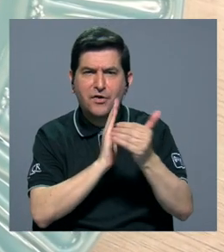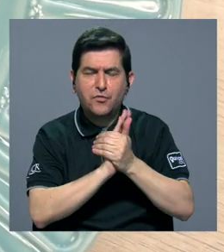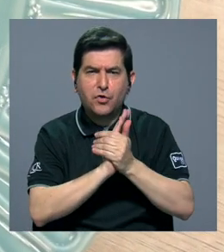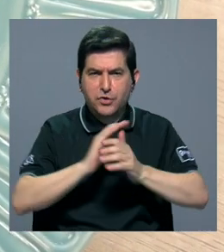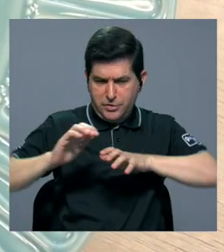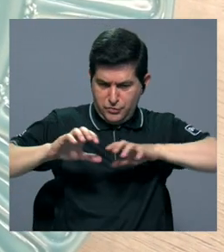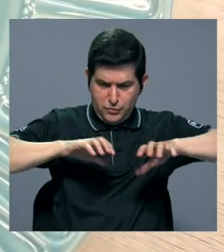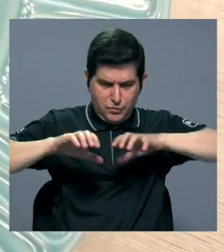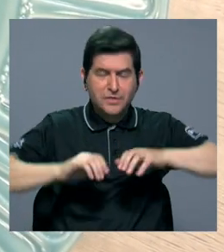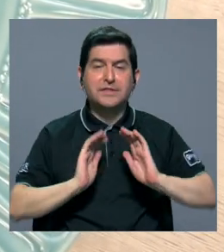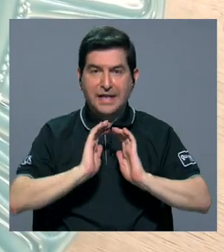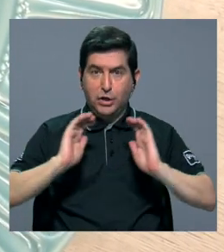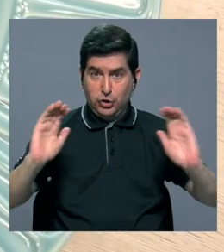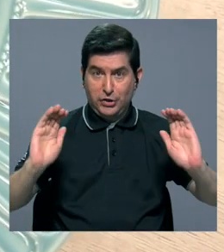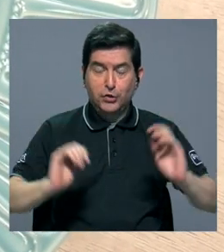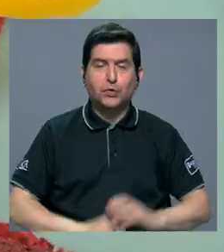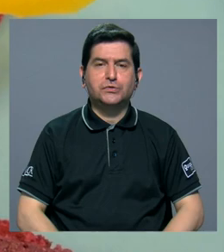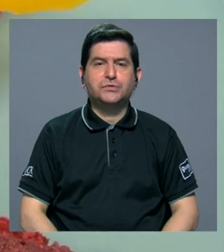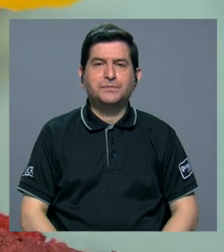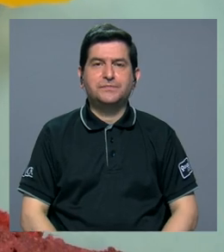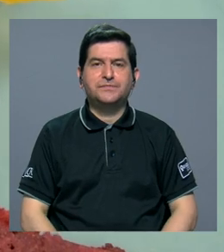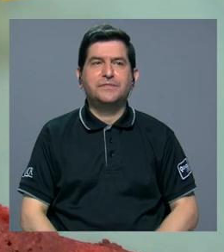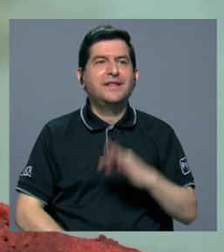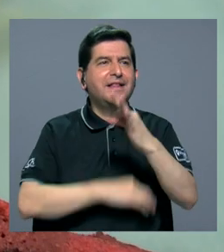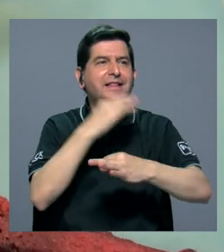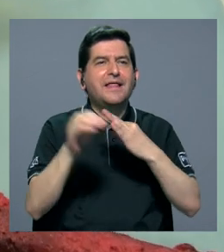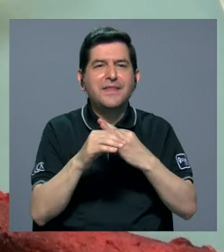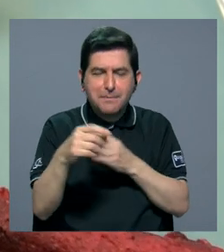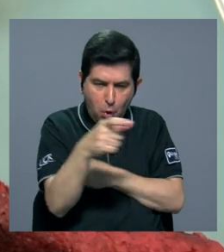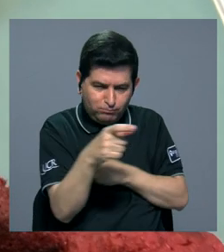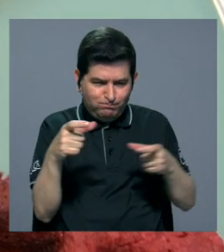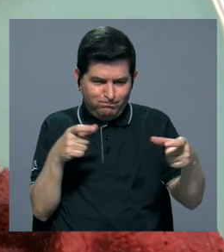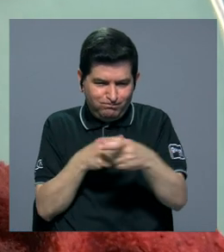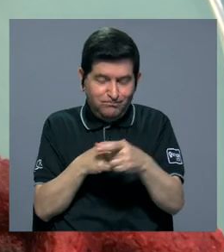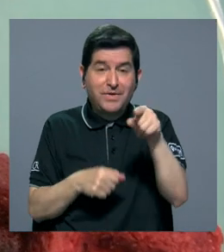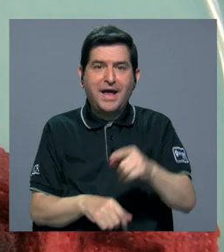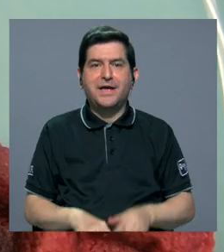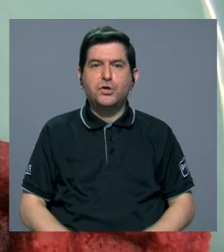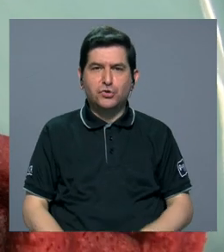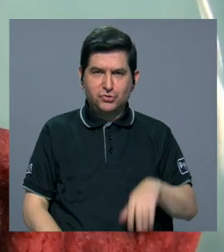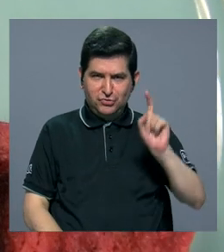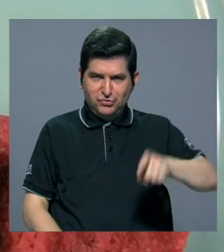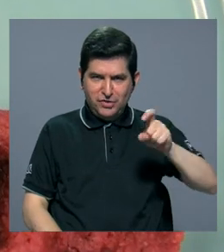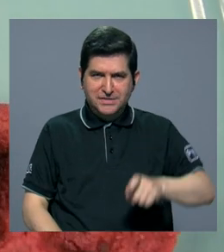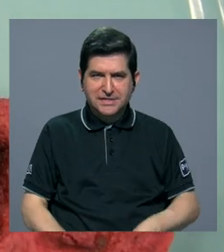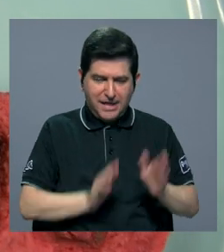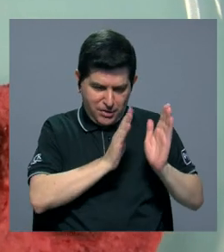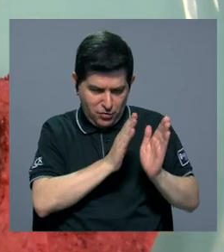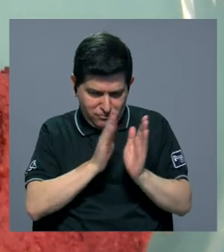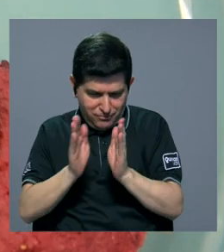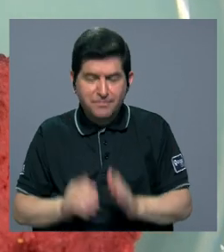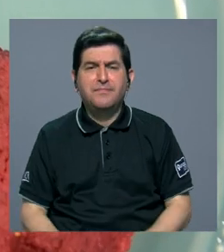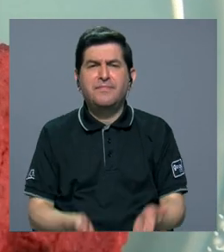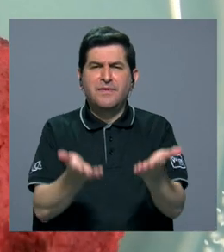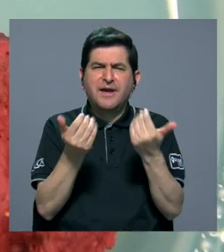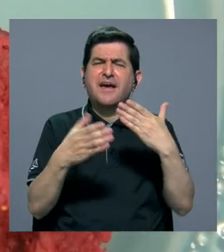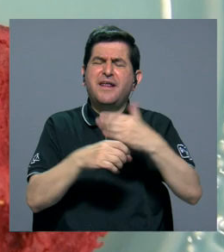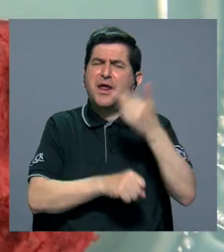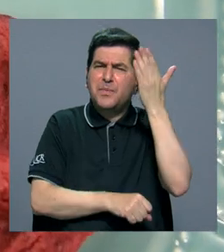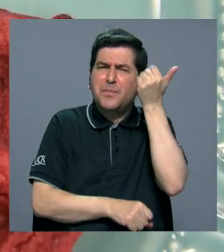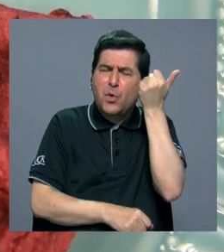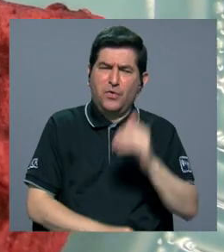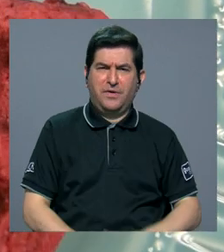motoras en los niños porque es como un tipo de rompecabezas que ellos tienen que armar, esto lo quisimos hacer porque